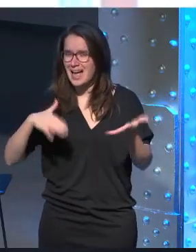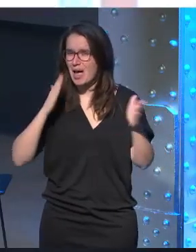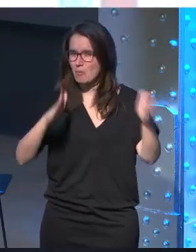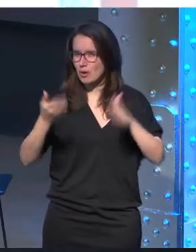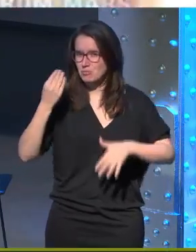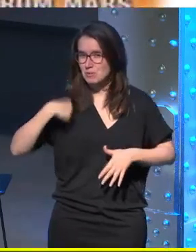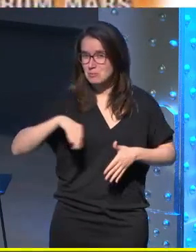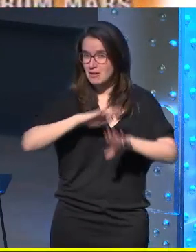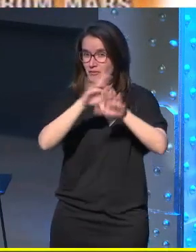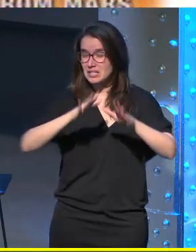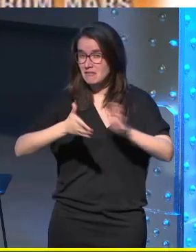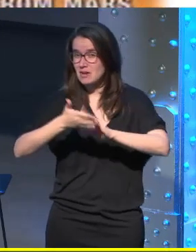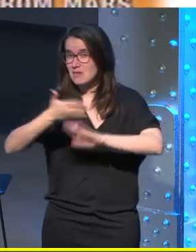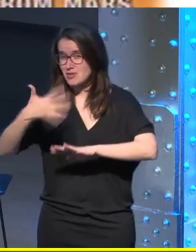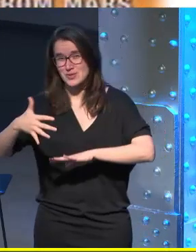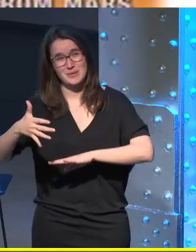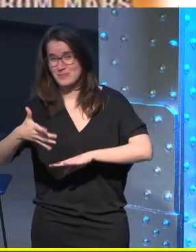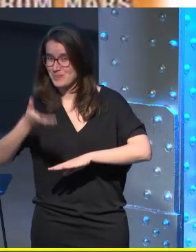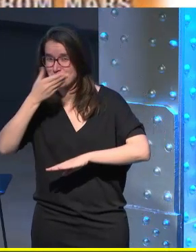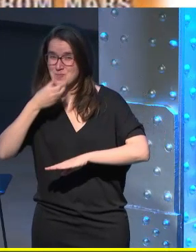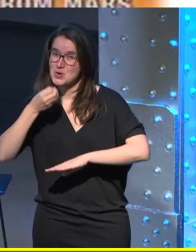y el lugar al que nos llevaban no era bonito